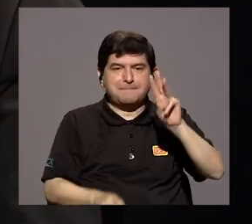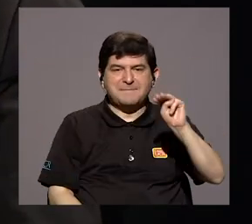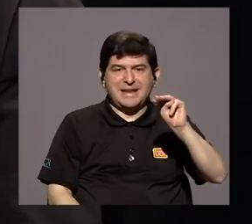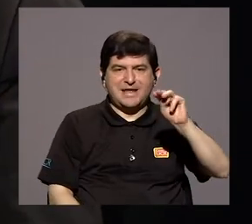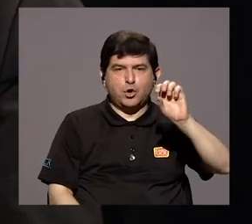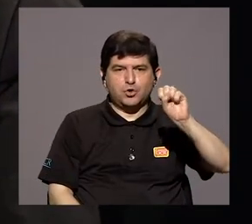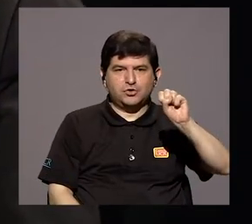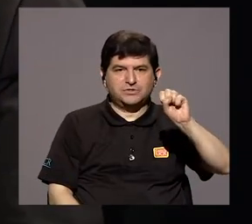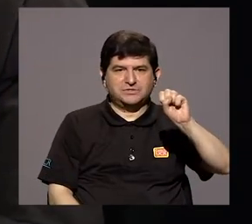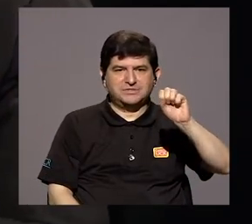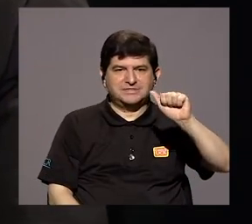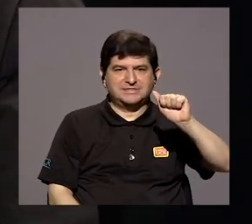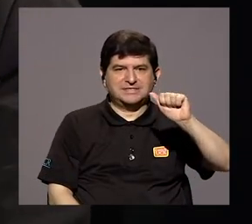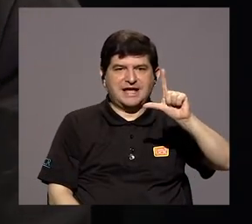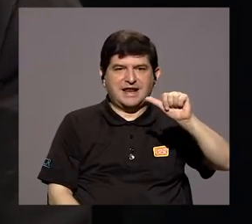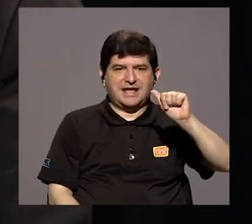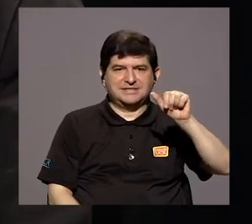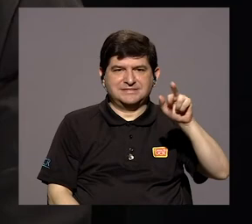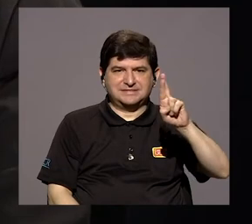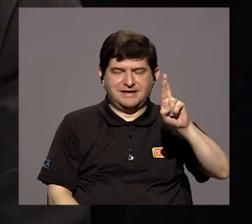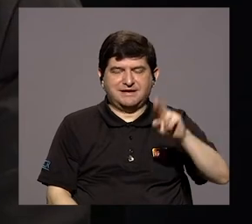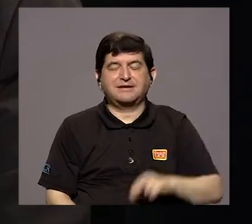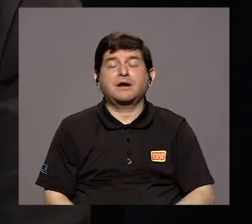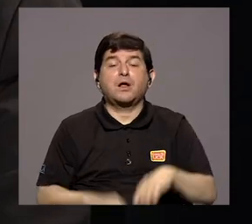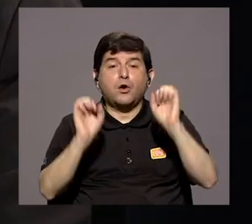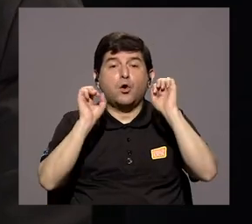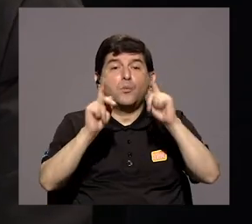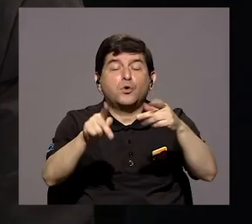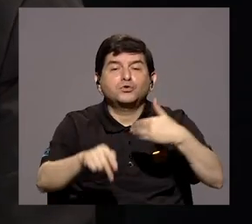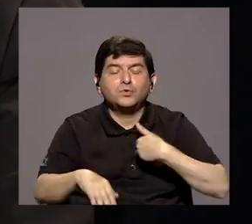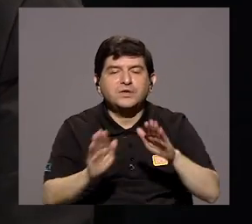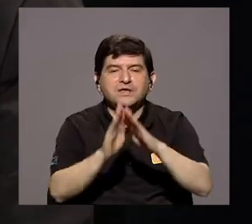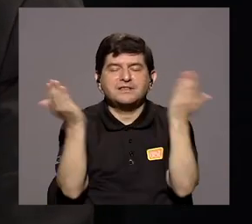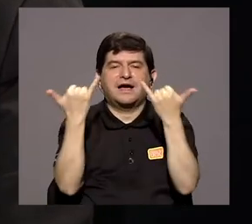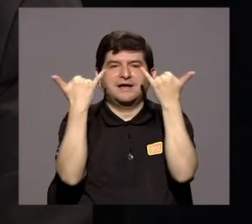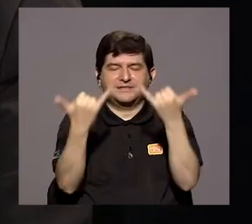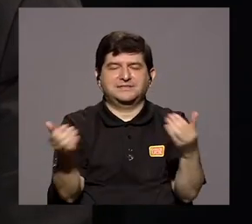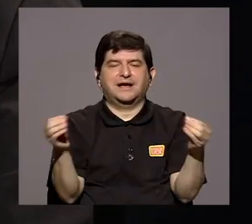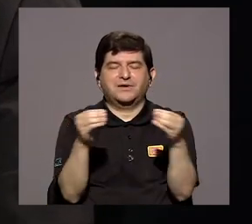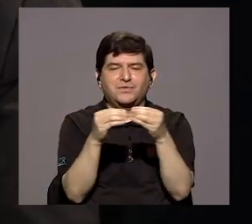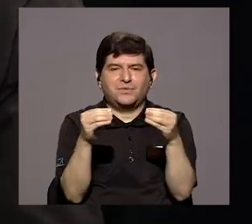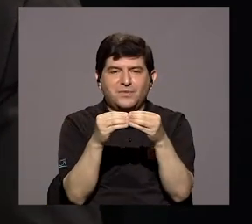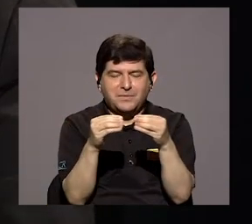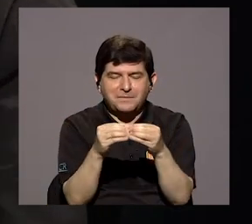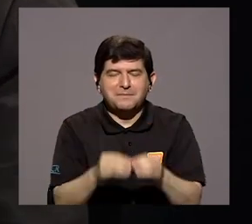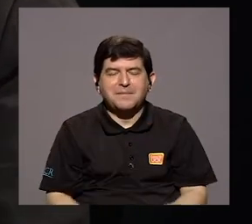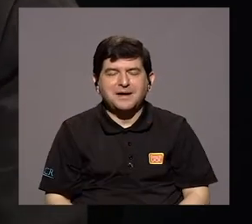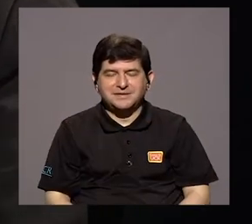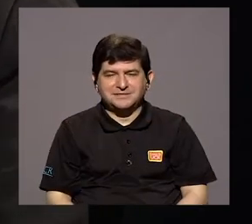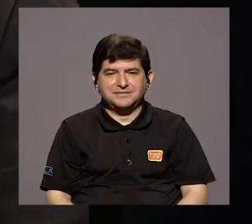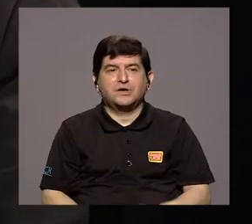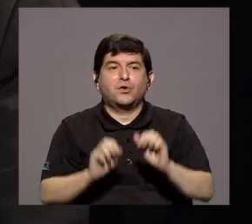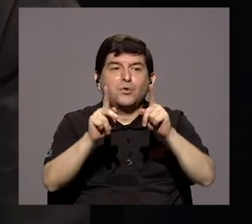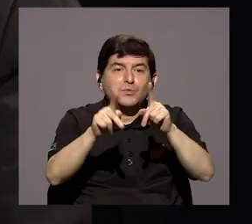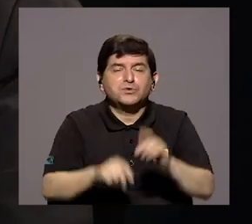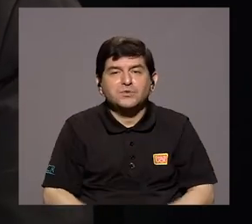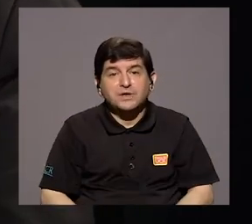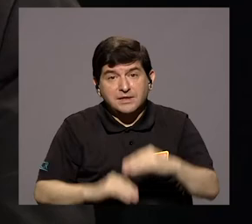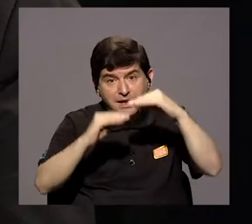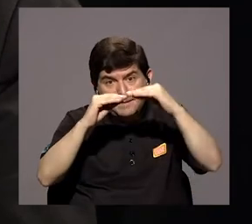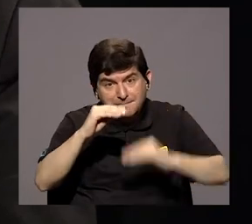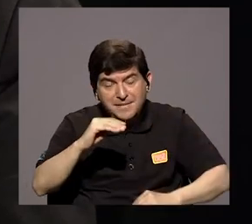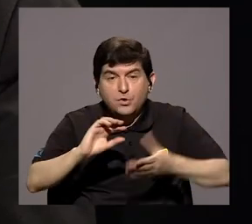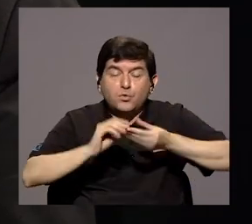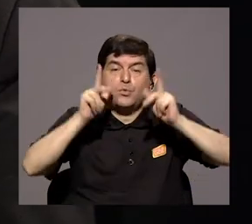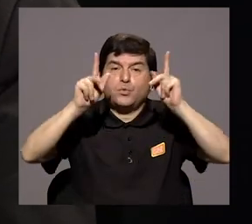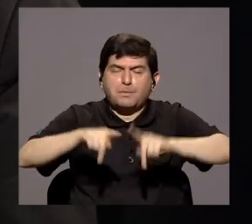la premisa de que pronto vamos a tener una posibilidad ya de apertura con aforos más reducidos y ya comenzar a utilizar también esos